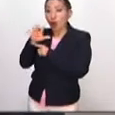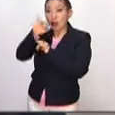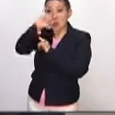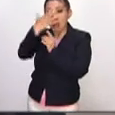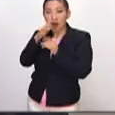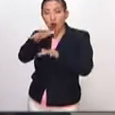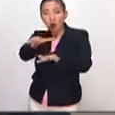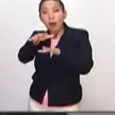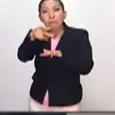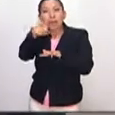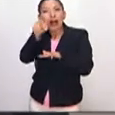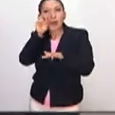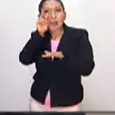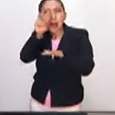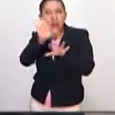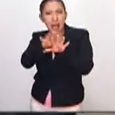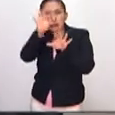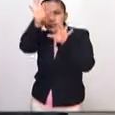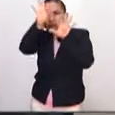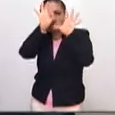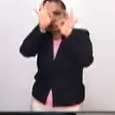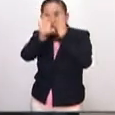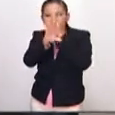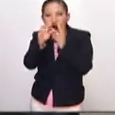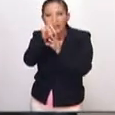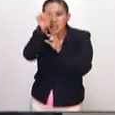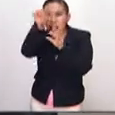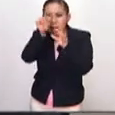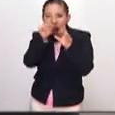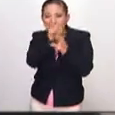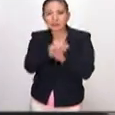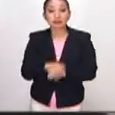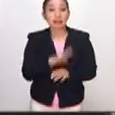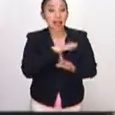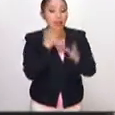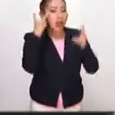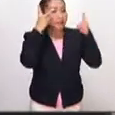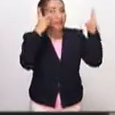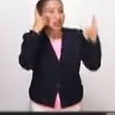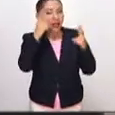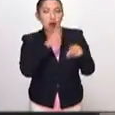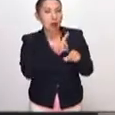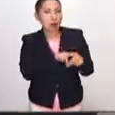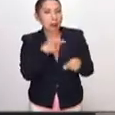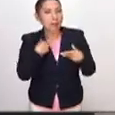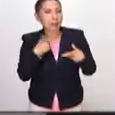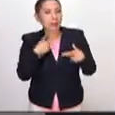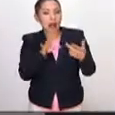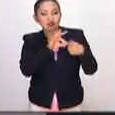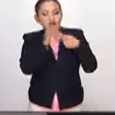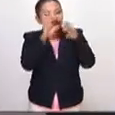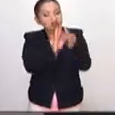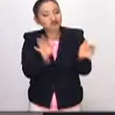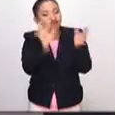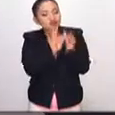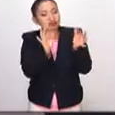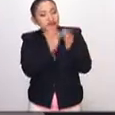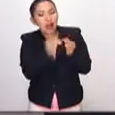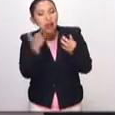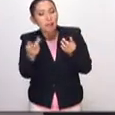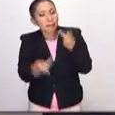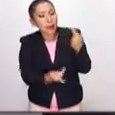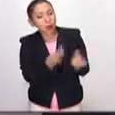la imagen, pero si tenemos más elementos como estos, nos dices? Y es una visita que normalmente las visitas mediadas están basadas